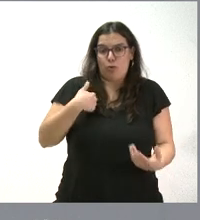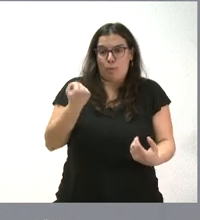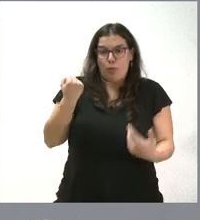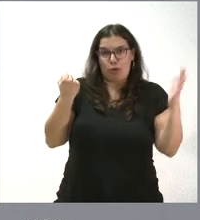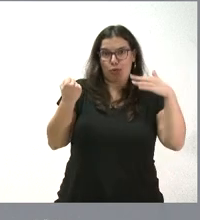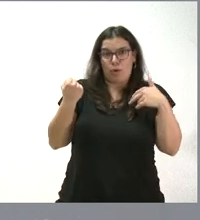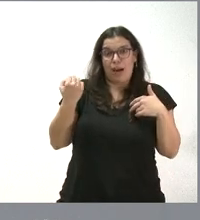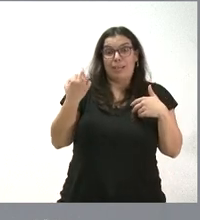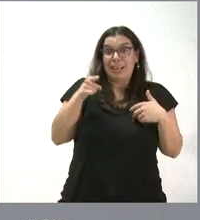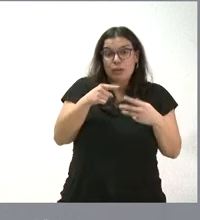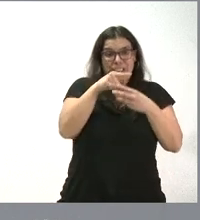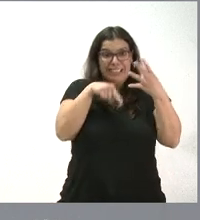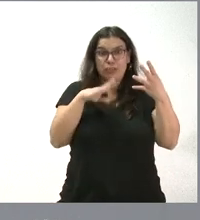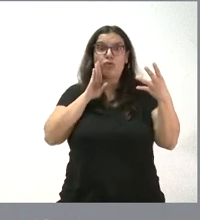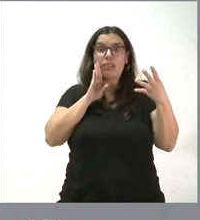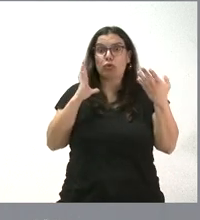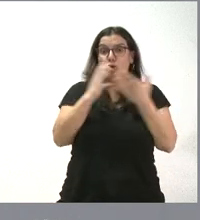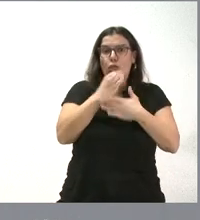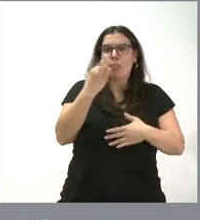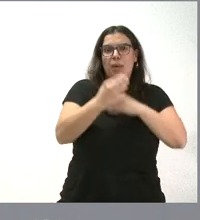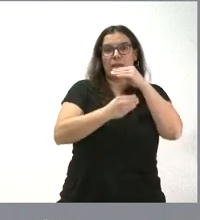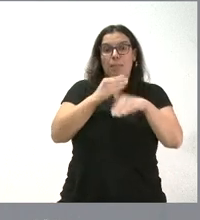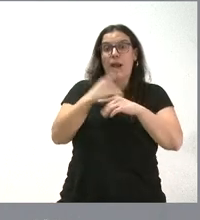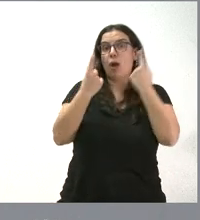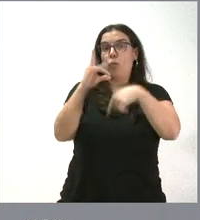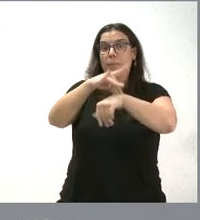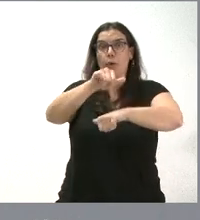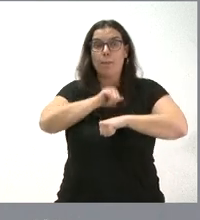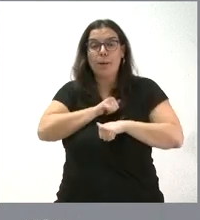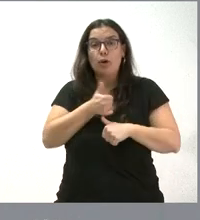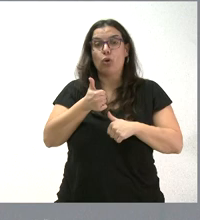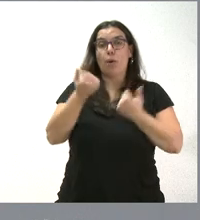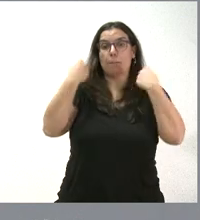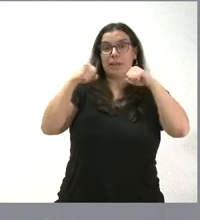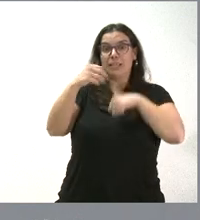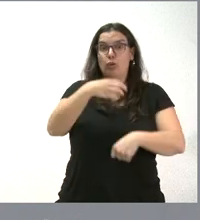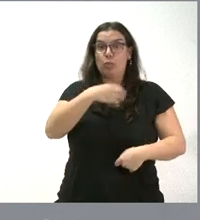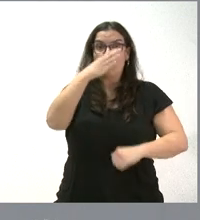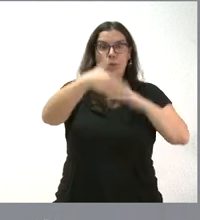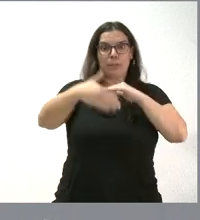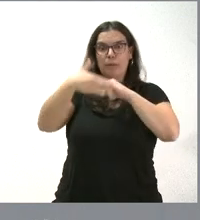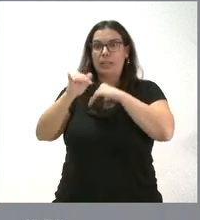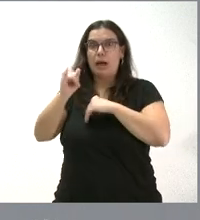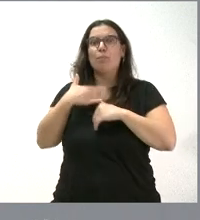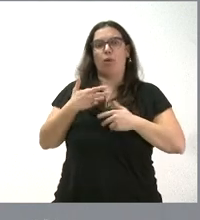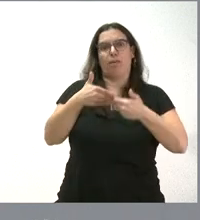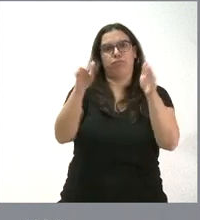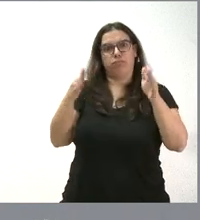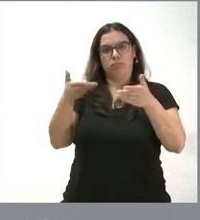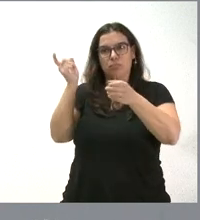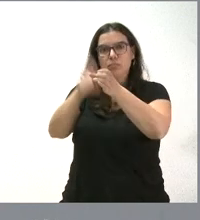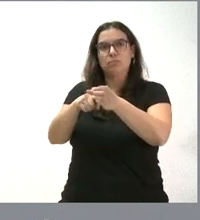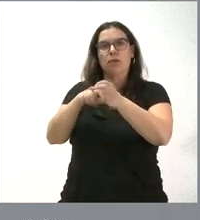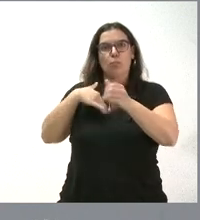necesarias e imprescindibles para que algunos médicos que están en paro y que no pueden hacer el MIR por las restricciones del sistema lo puedan hacer y puedan ser médicos